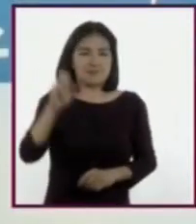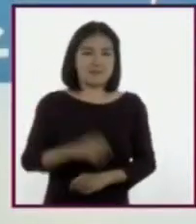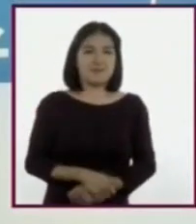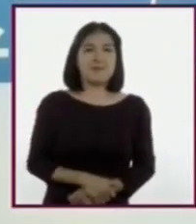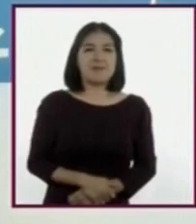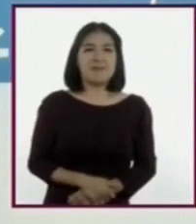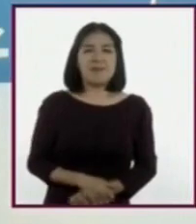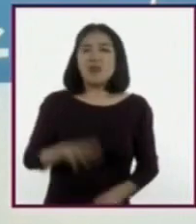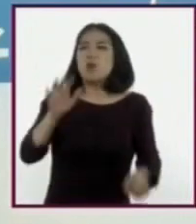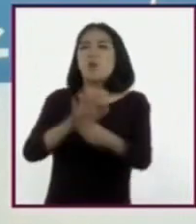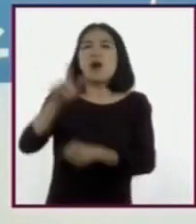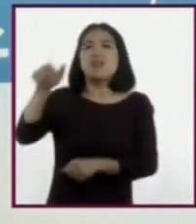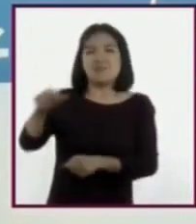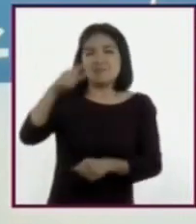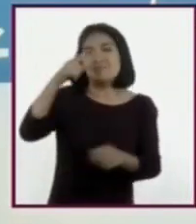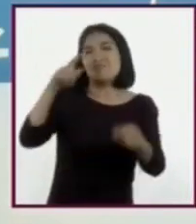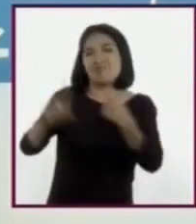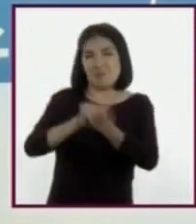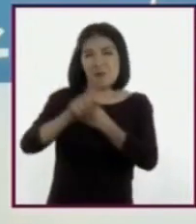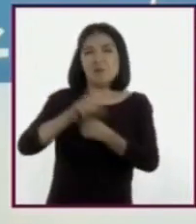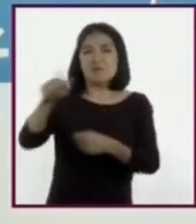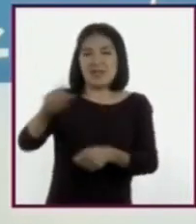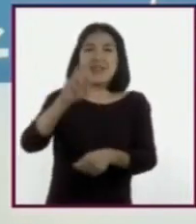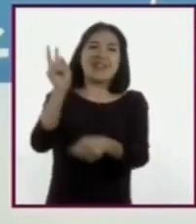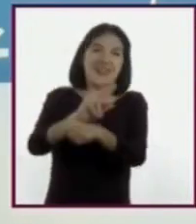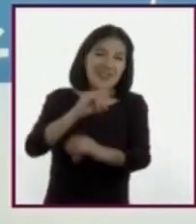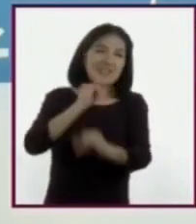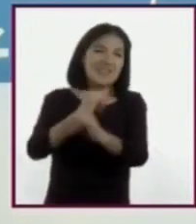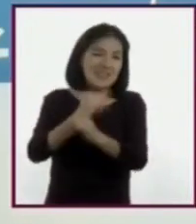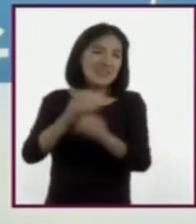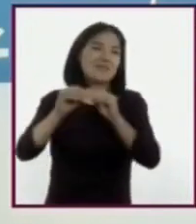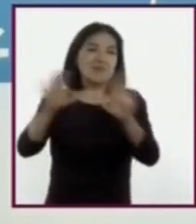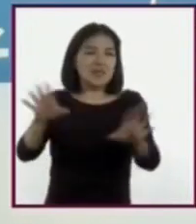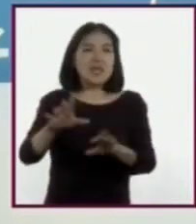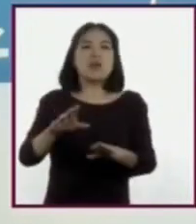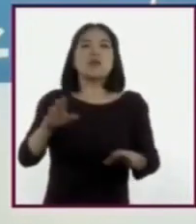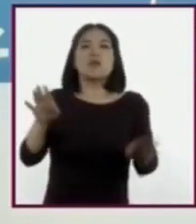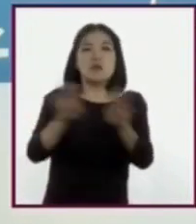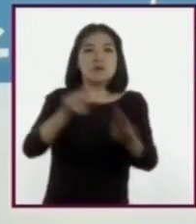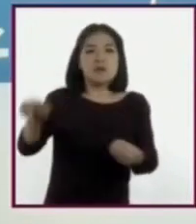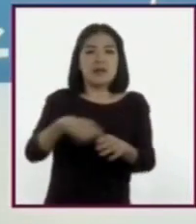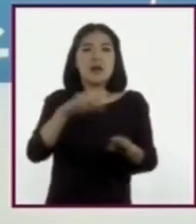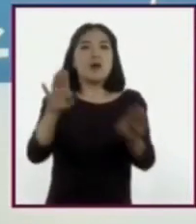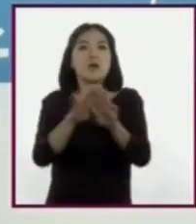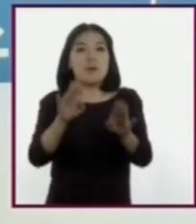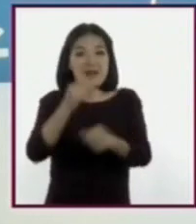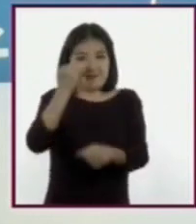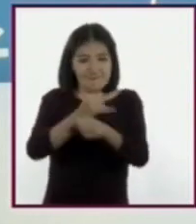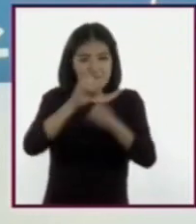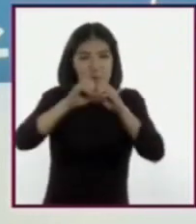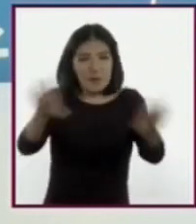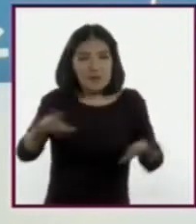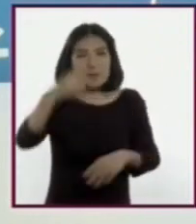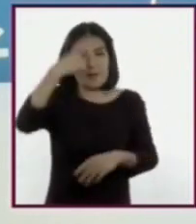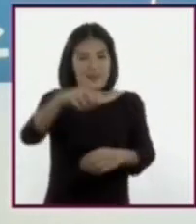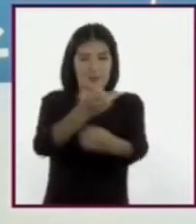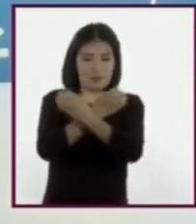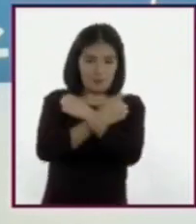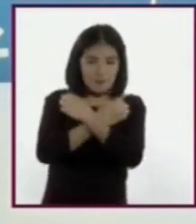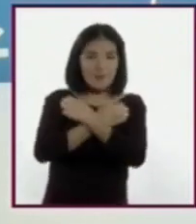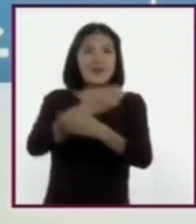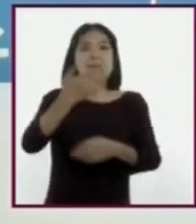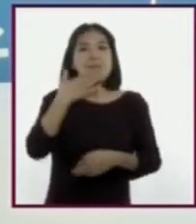comunicación y las redes sociales es que la gran mayoría no tienen intenciones formativas o educativas. Son